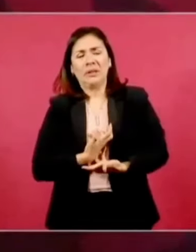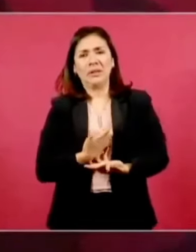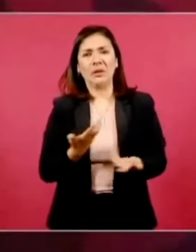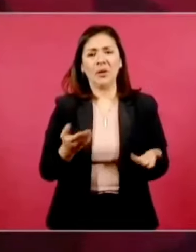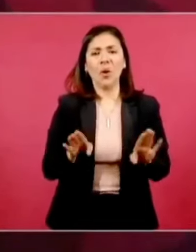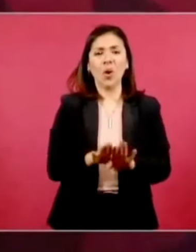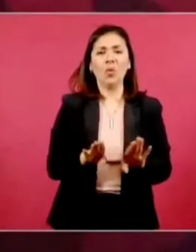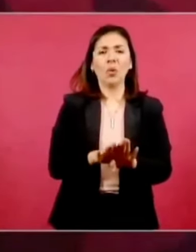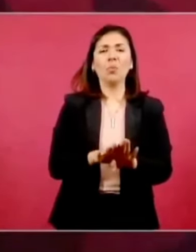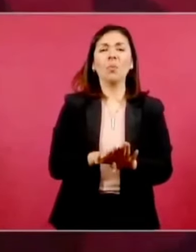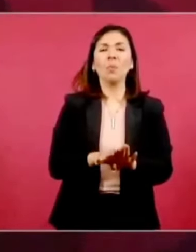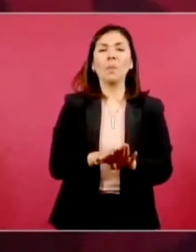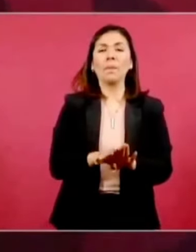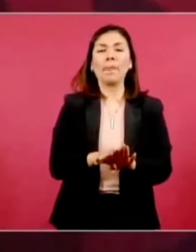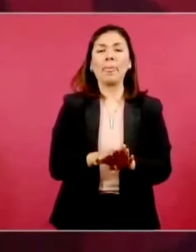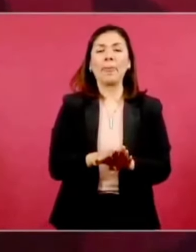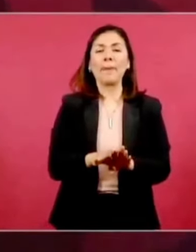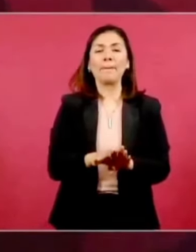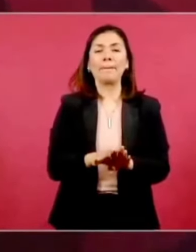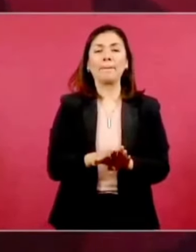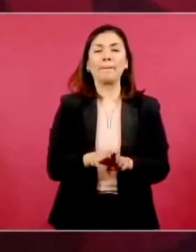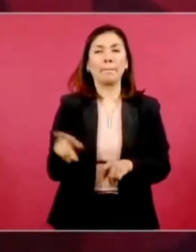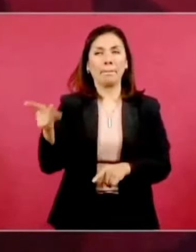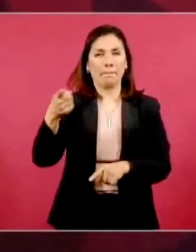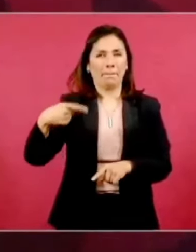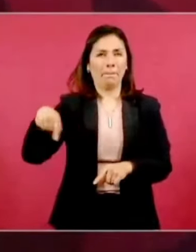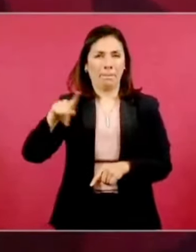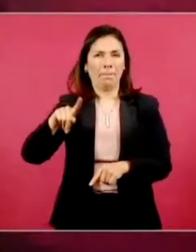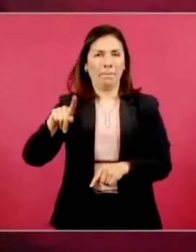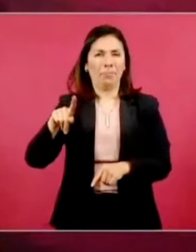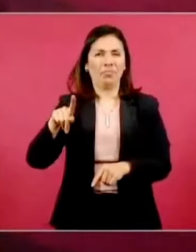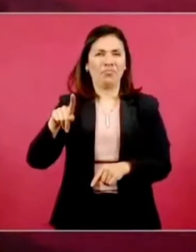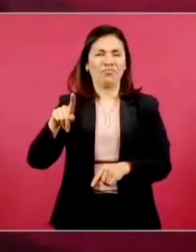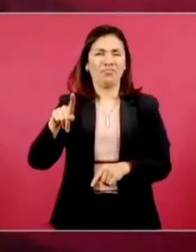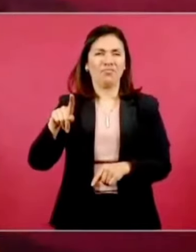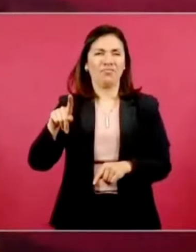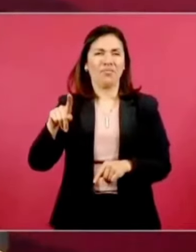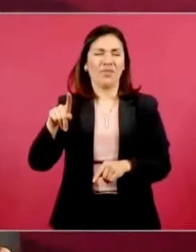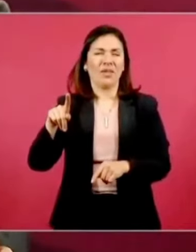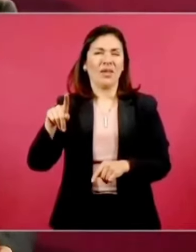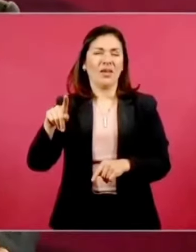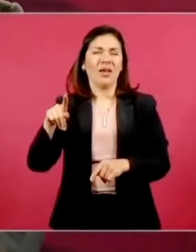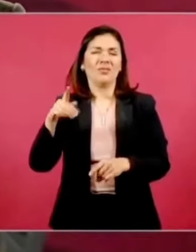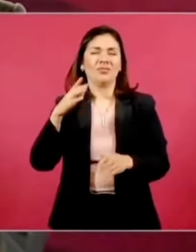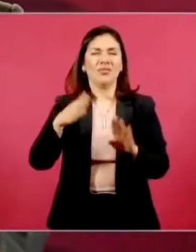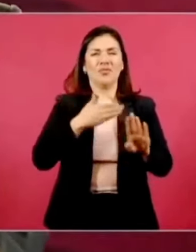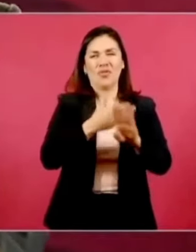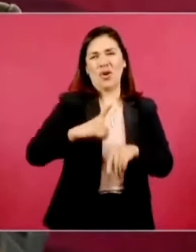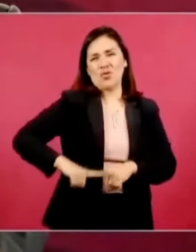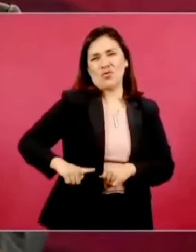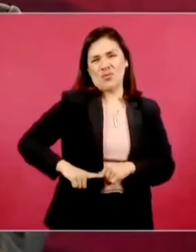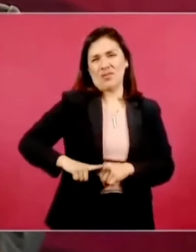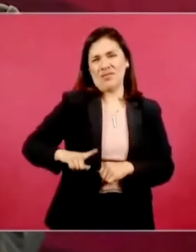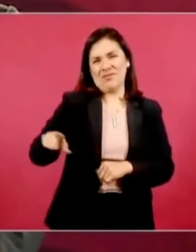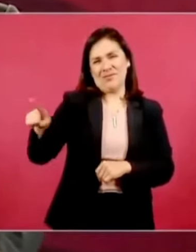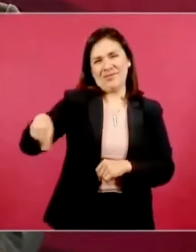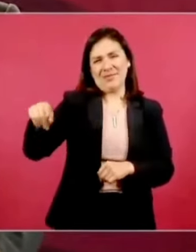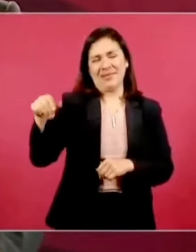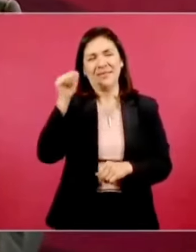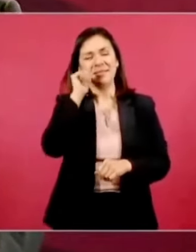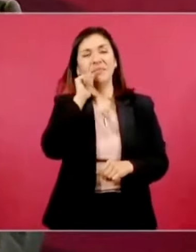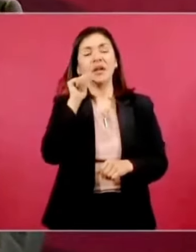adversarios nuestros. Cuando sale el tema del